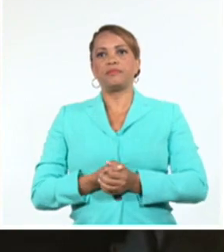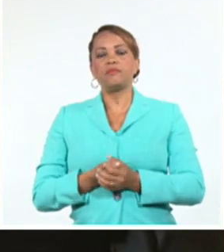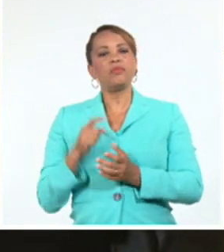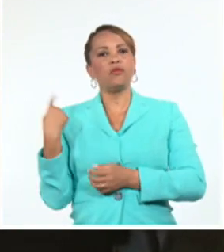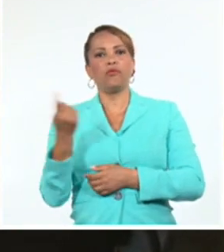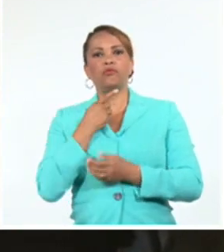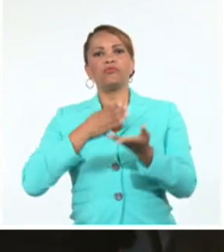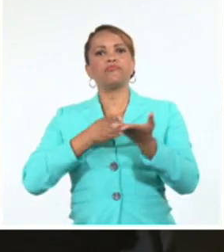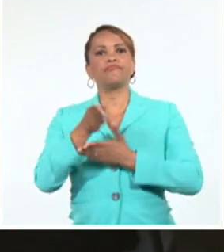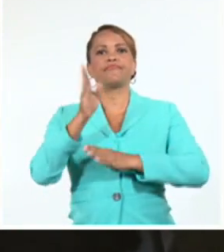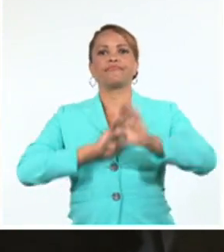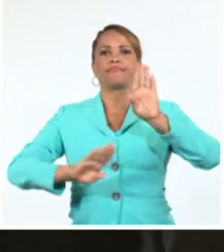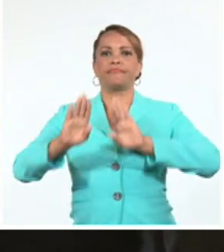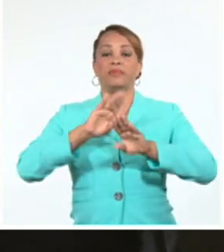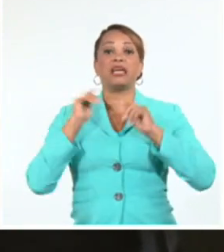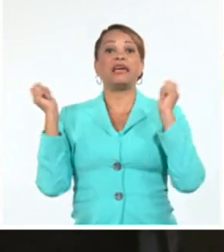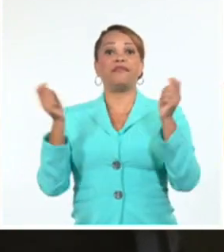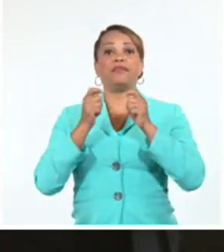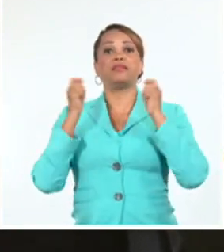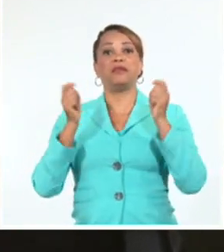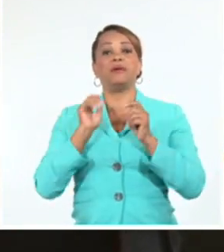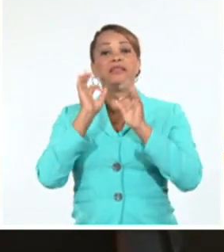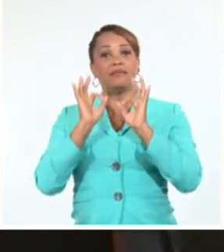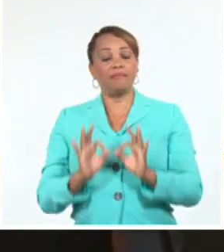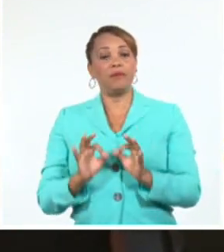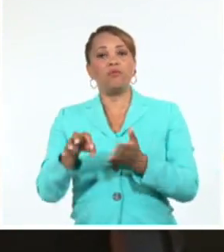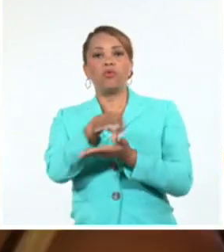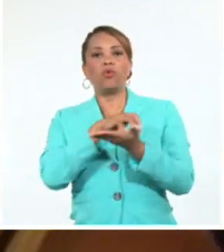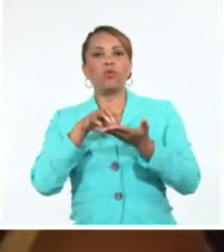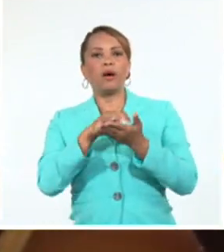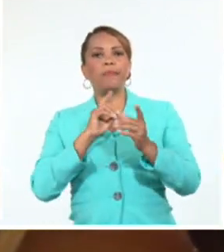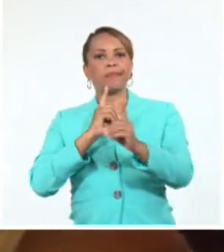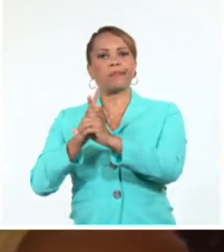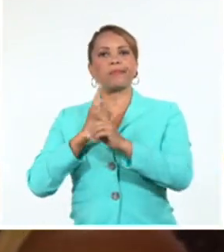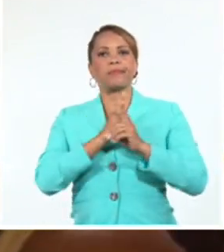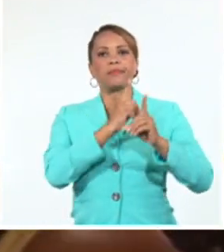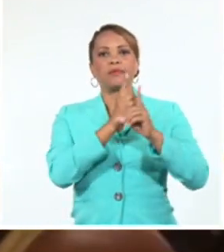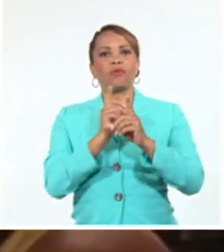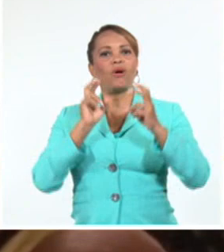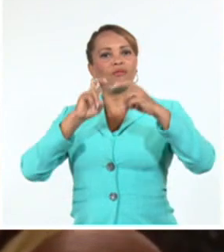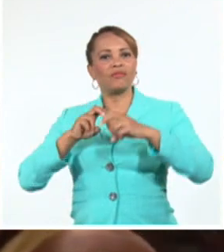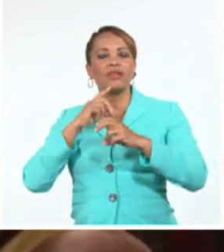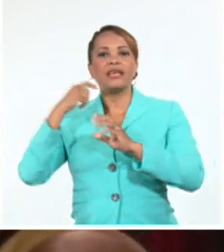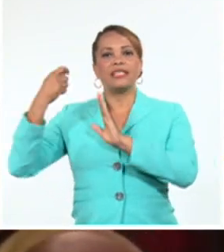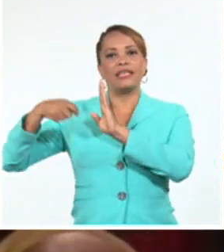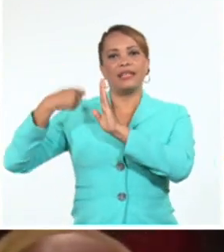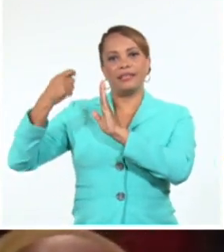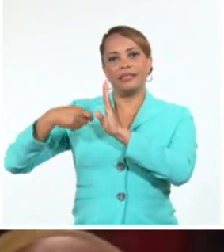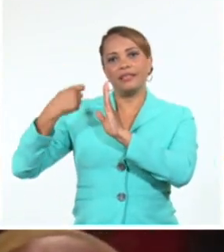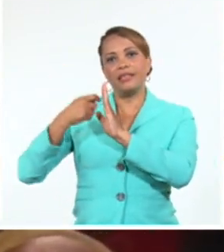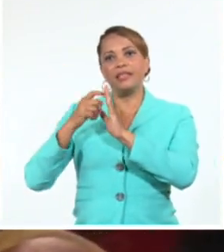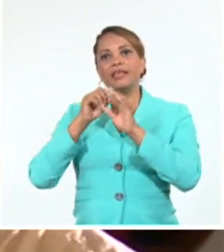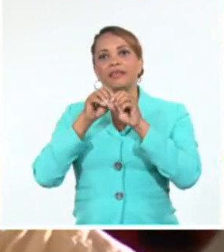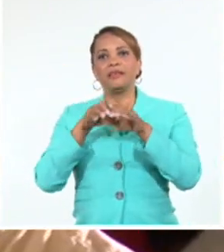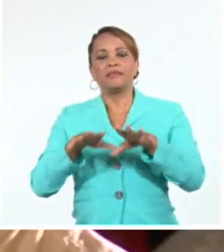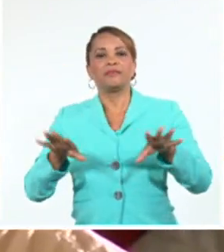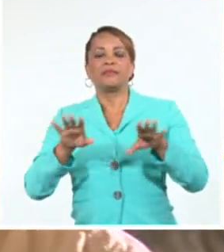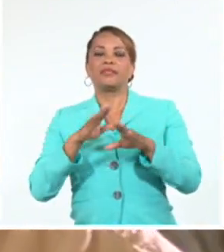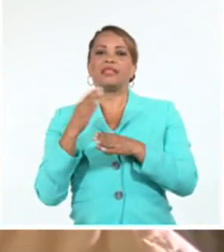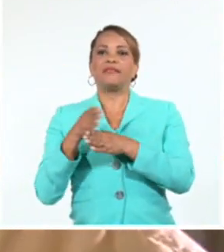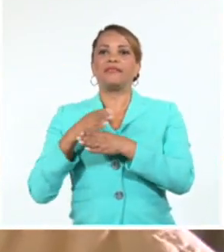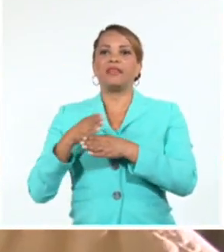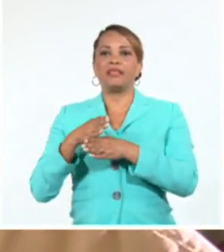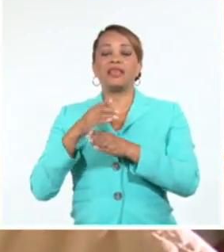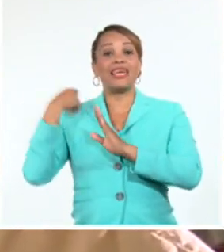defendiendo que este festival siga siendo ese espacio de encuentro de ese cine, de la emancipación de ese cine que